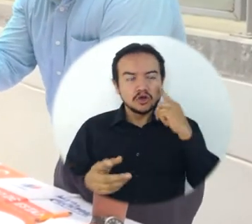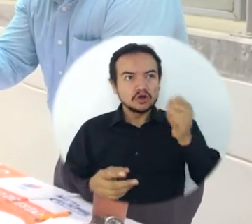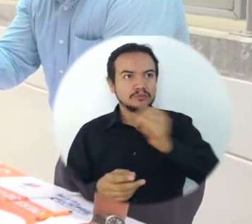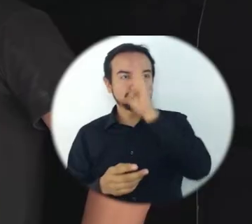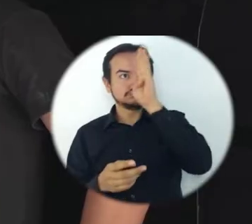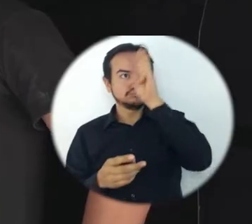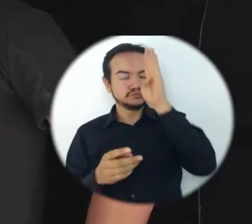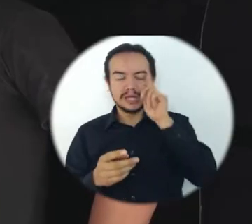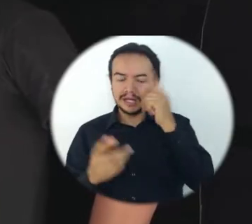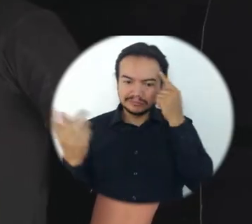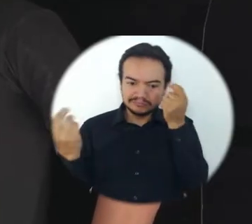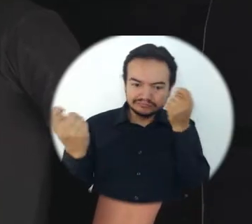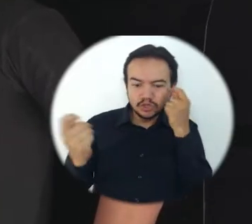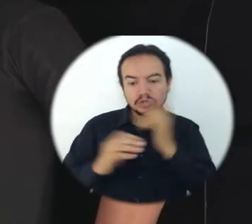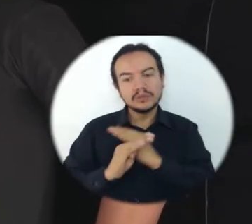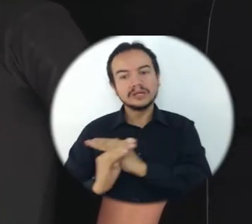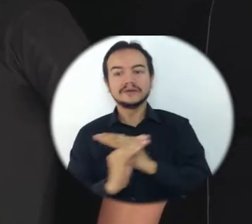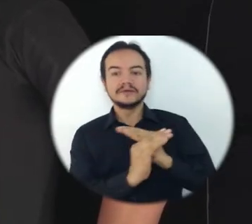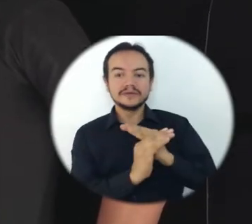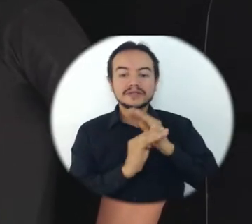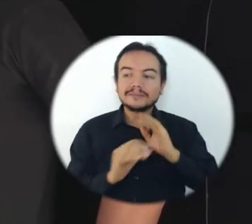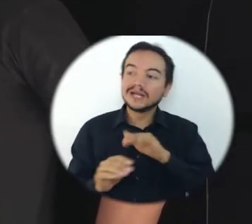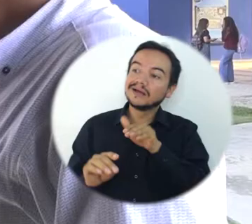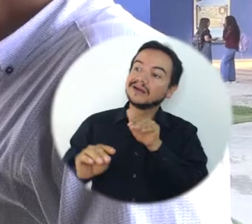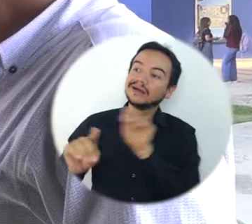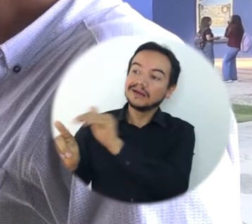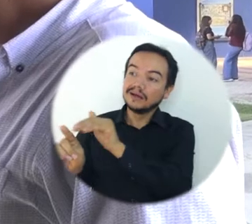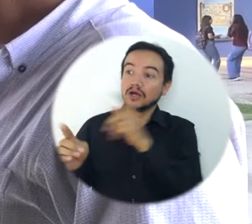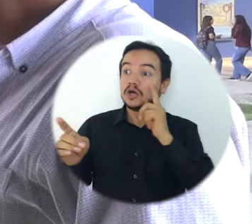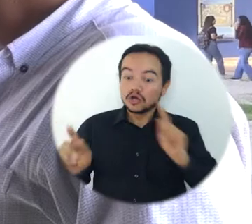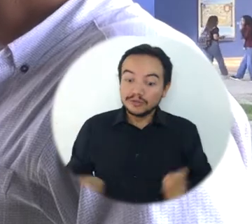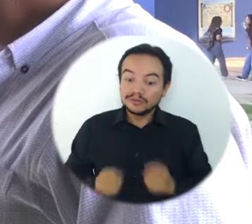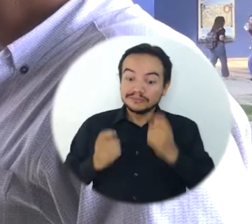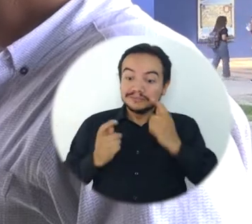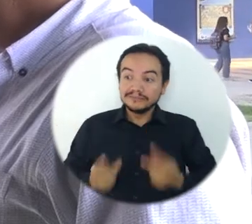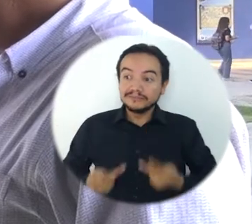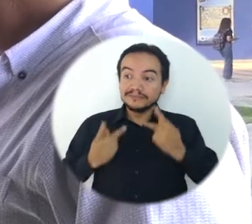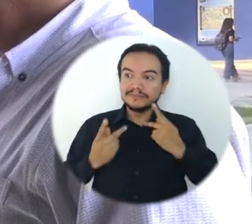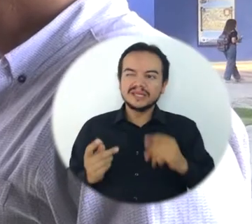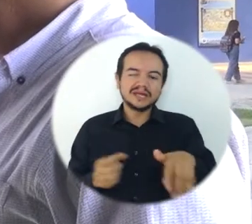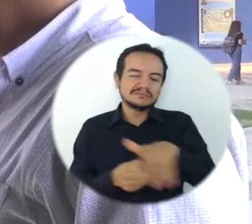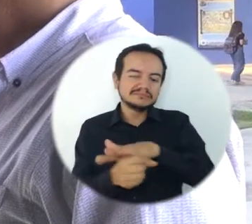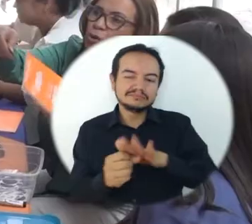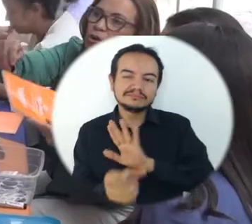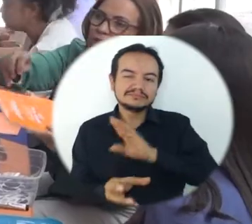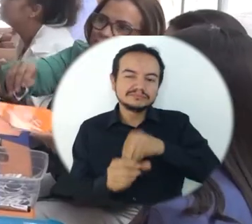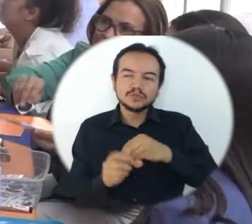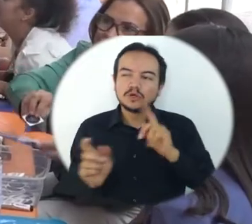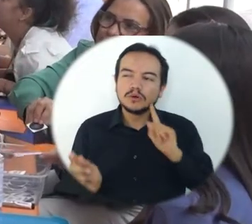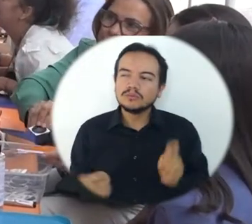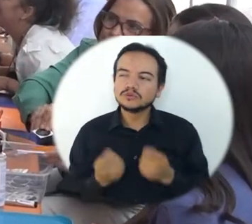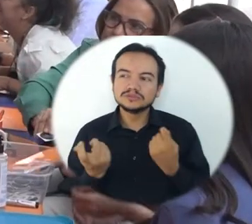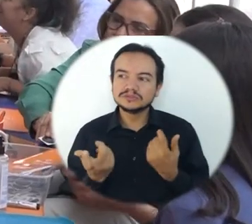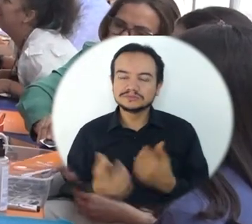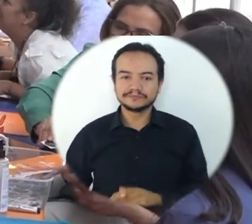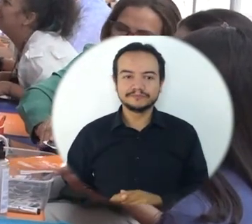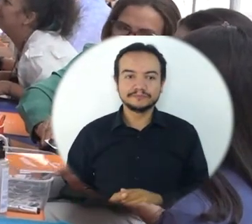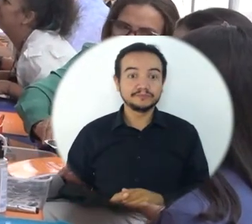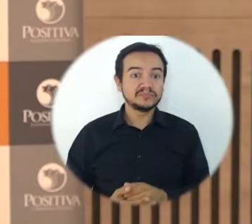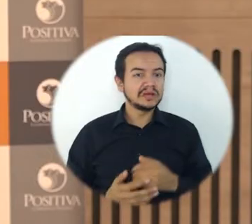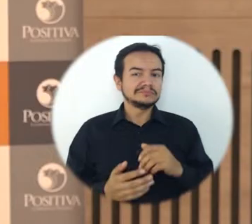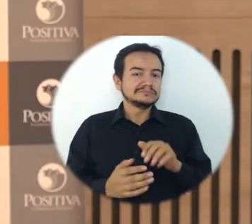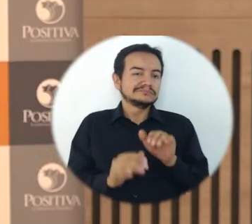en aras de compartir conocimientos, herramientas y prácticas exitosas para la gestión y promoción de la salud y la vida en el entorno laboral. Enviar un